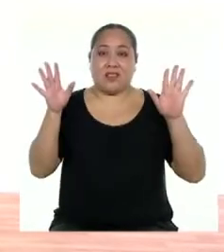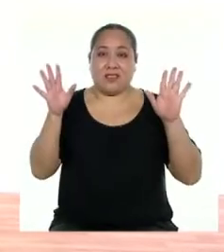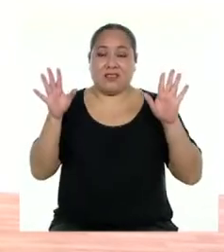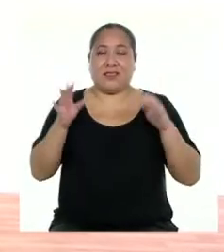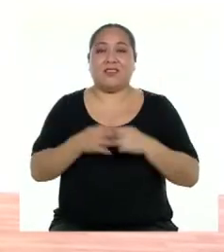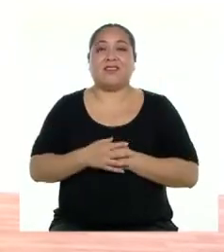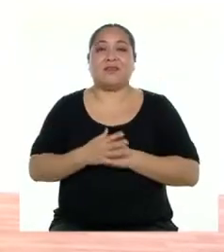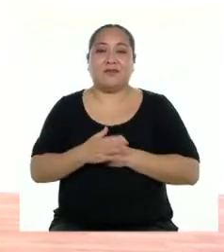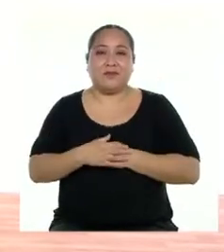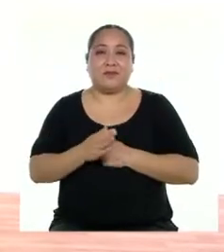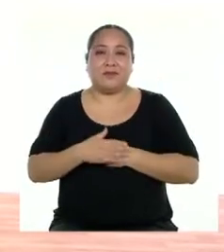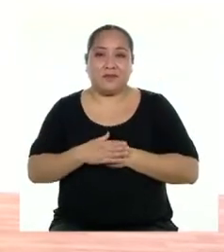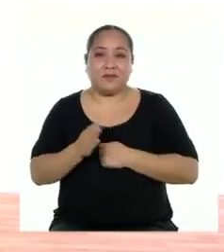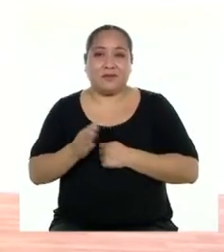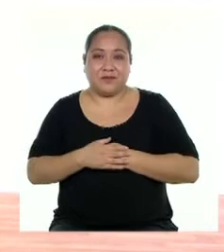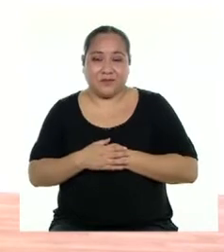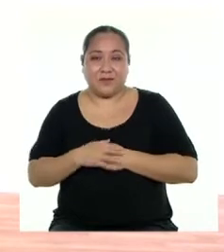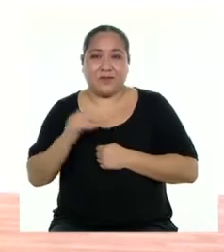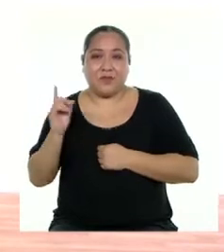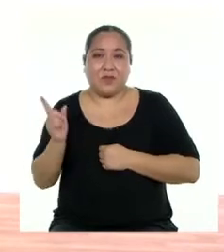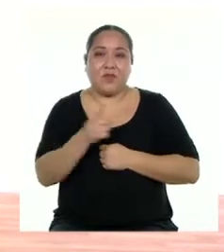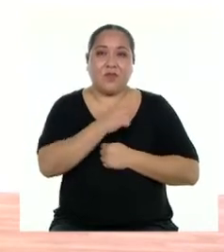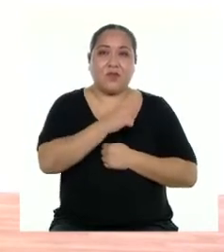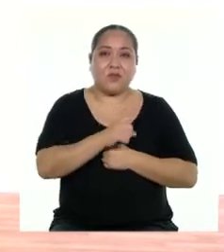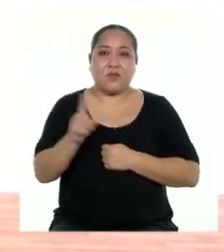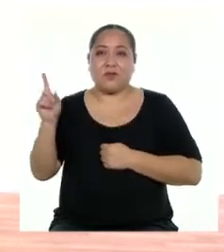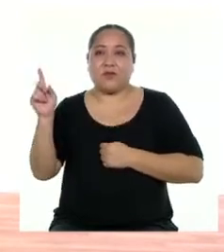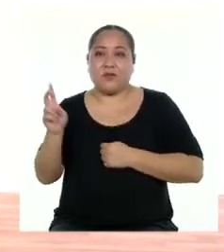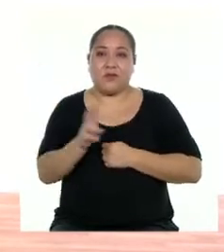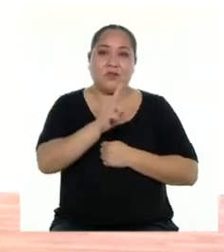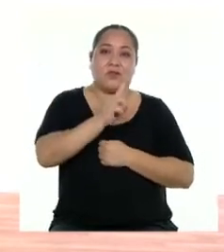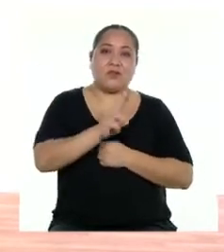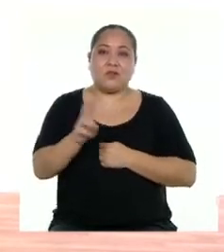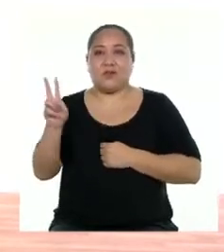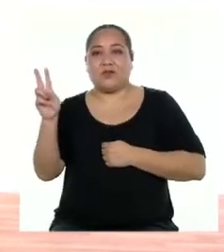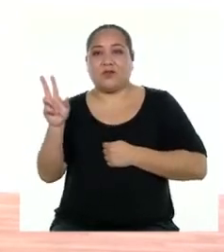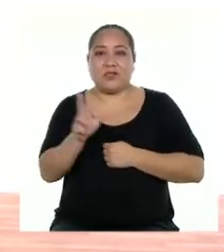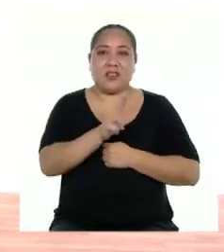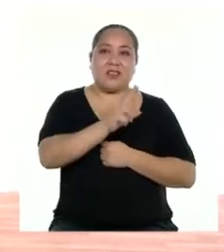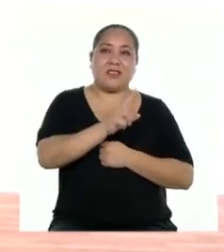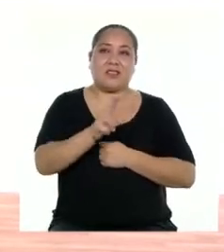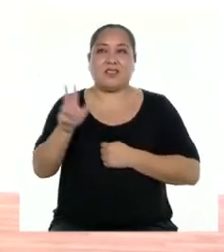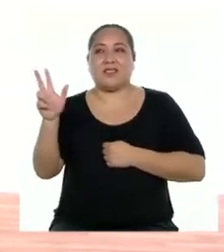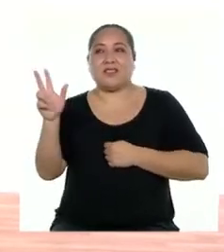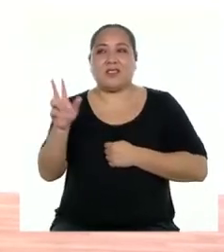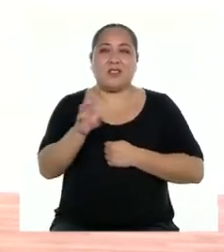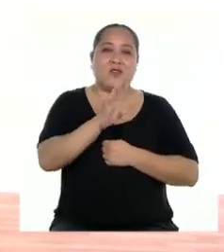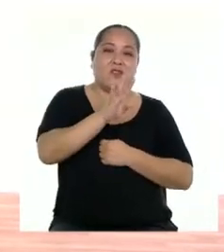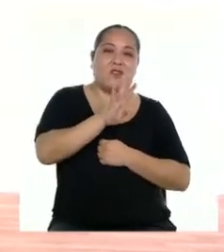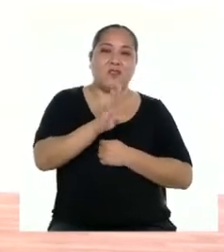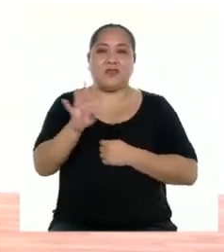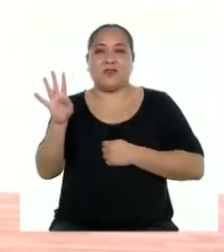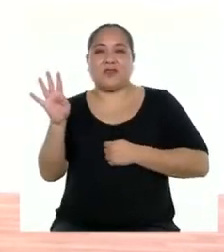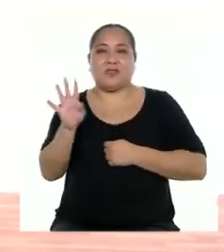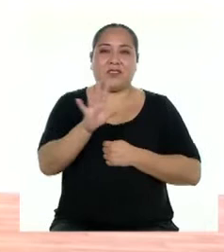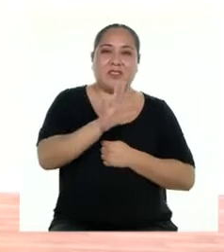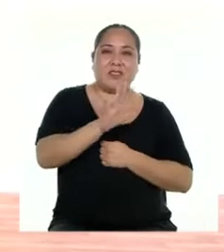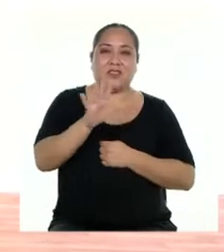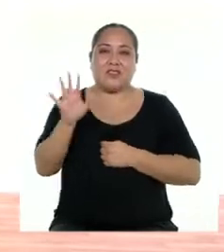abro. Tres, dos, uno, va. Uno, dos, tres, cuatro,